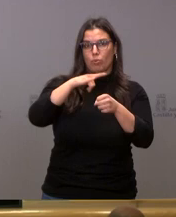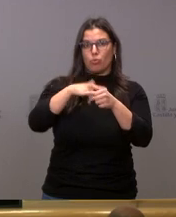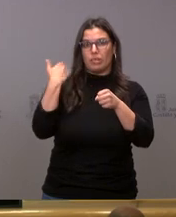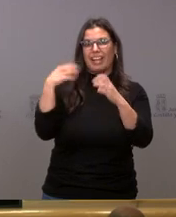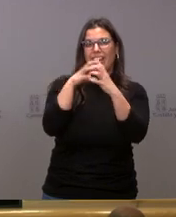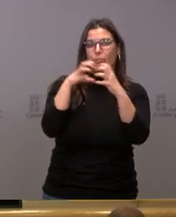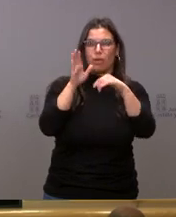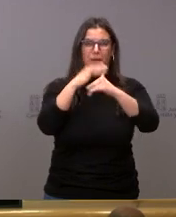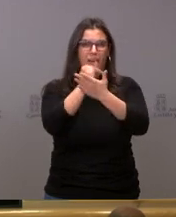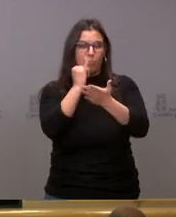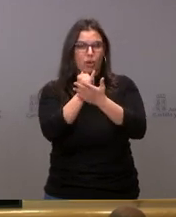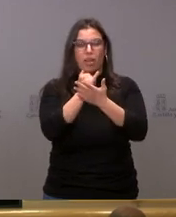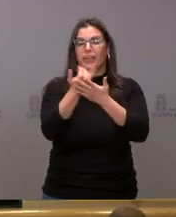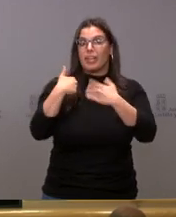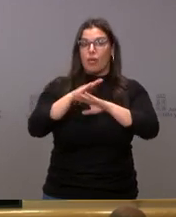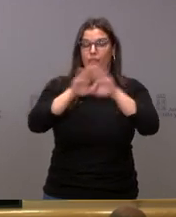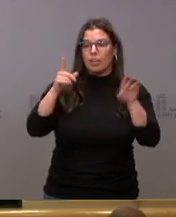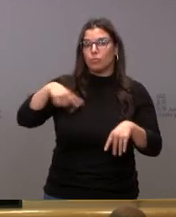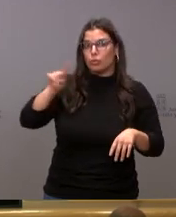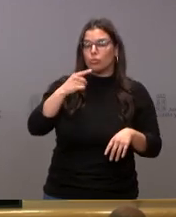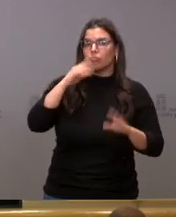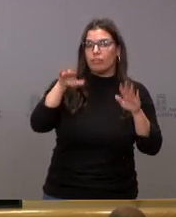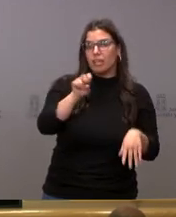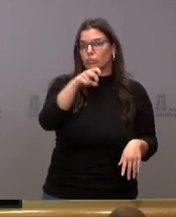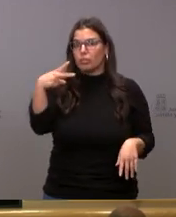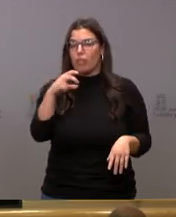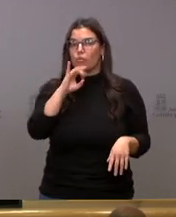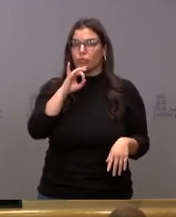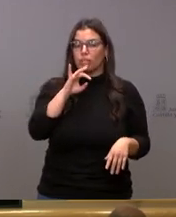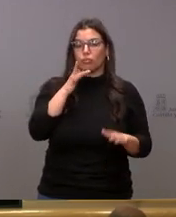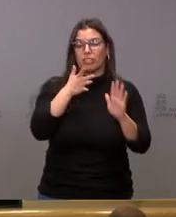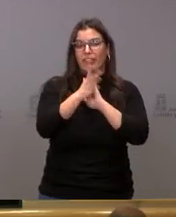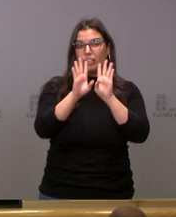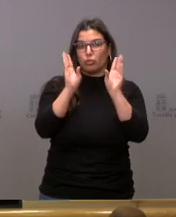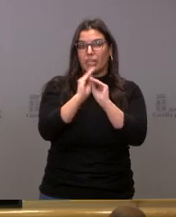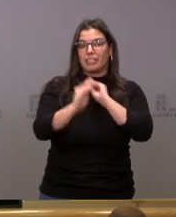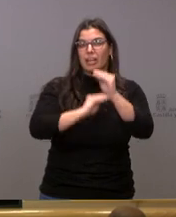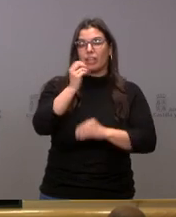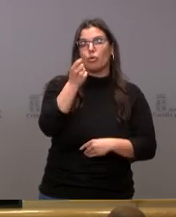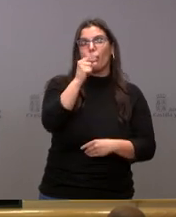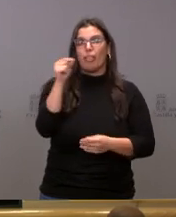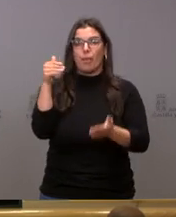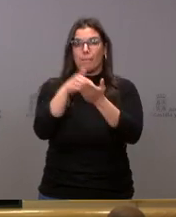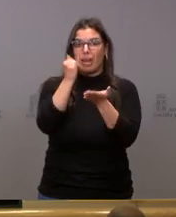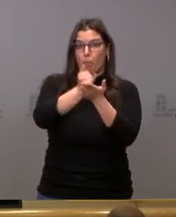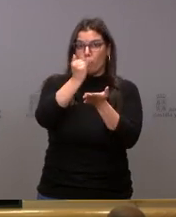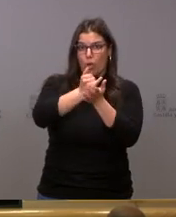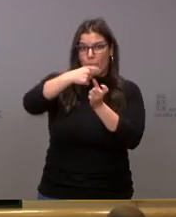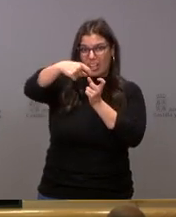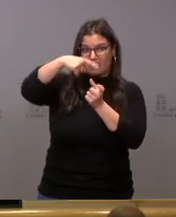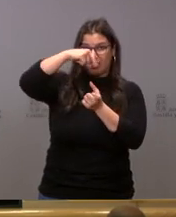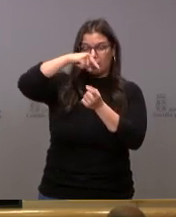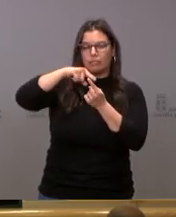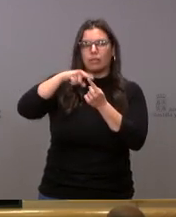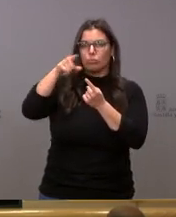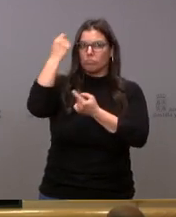satisfechos del resultado, si estos 100.000 pruebas que se han hecho es un número que ustedes esperaban hacer, porque